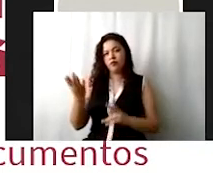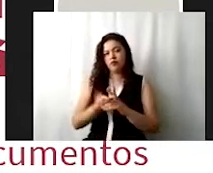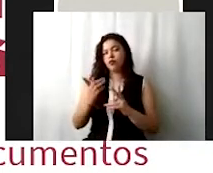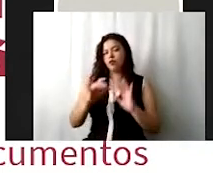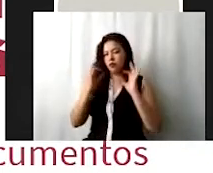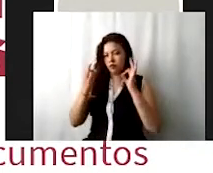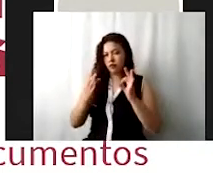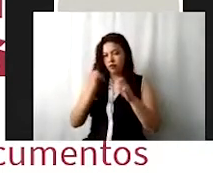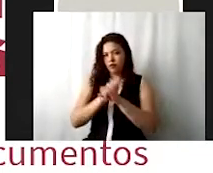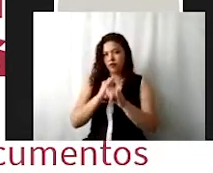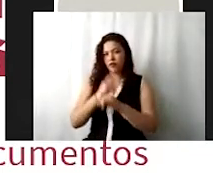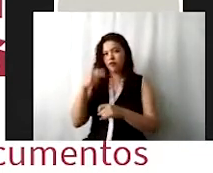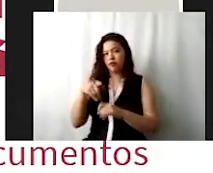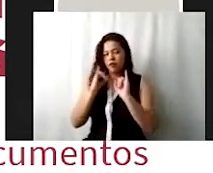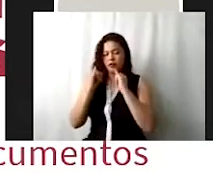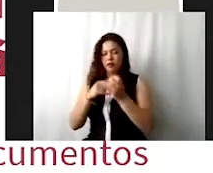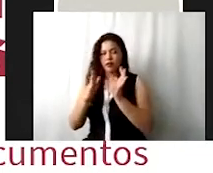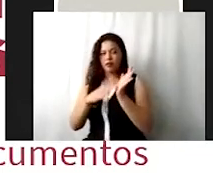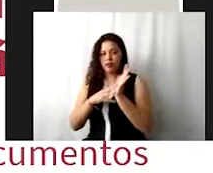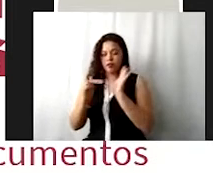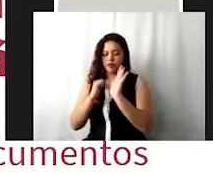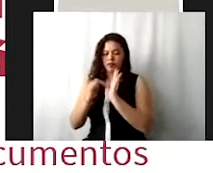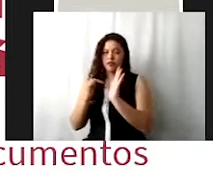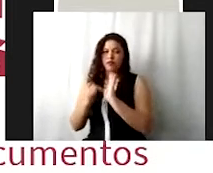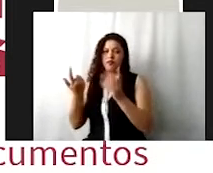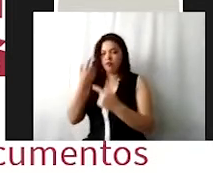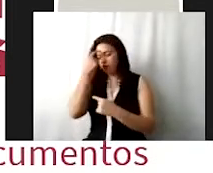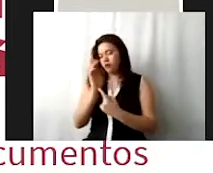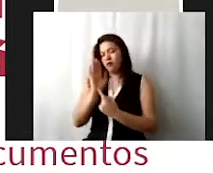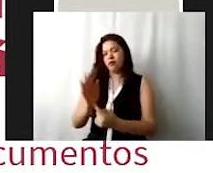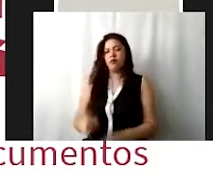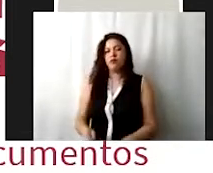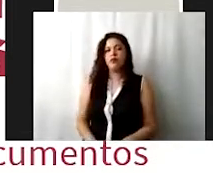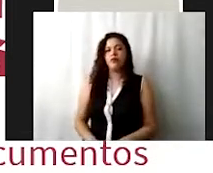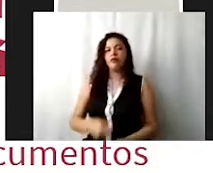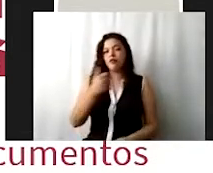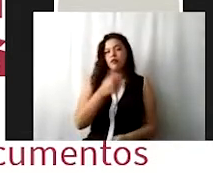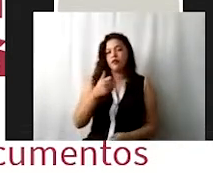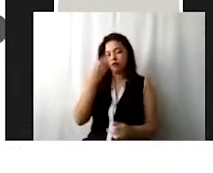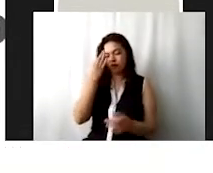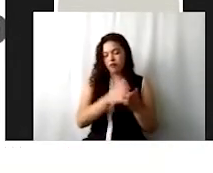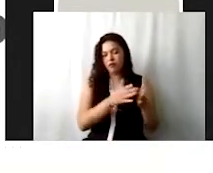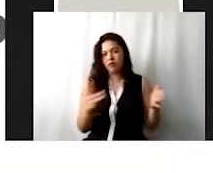van a recabar las firmas en los documentos que se van a presentar. Ahora veremos cada una de estas etapas.